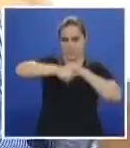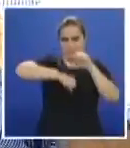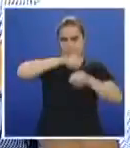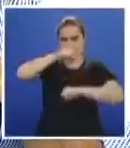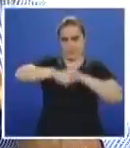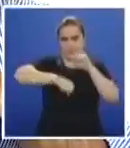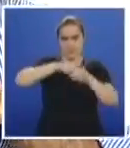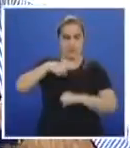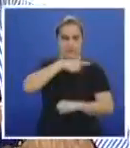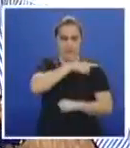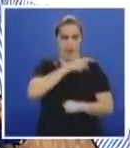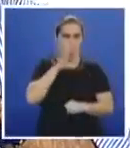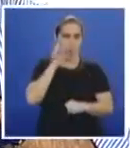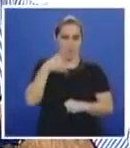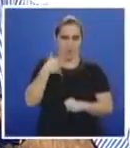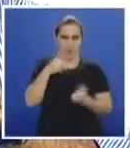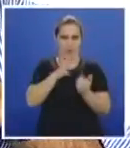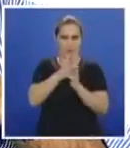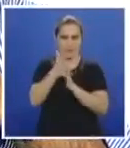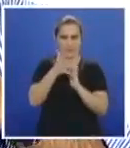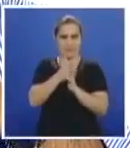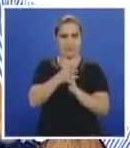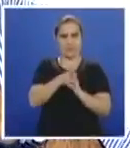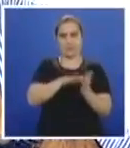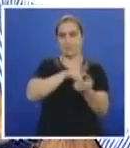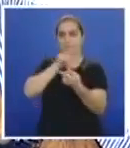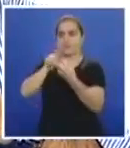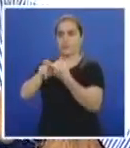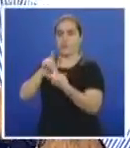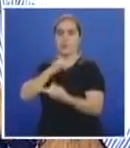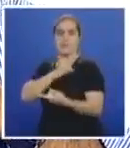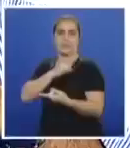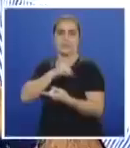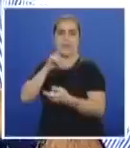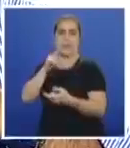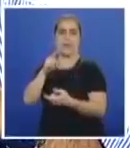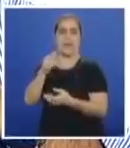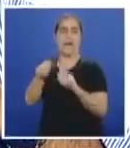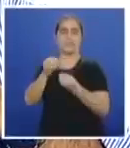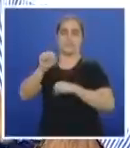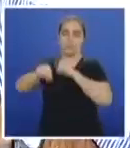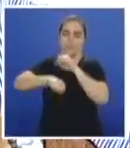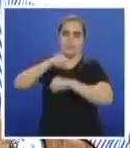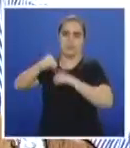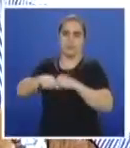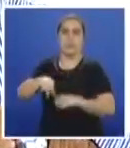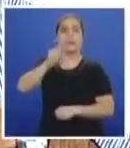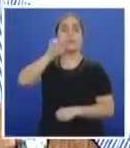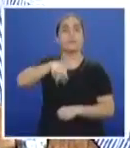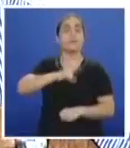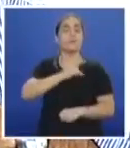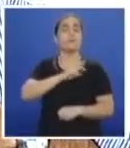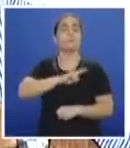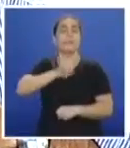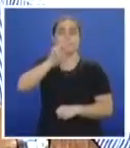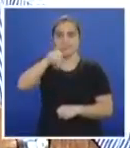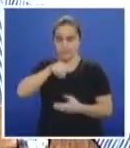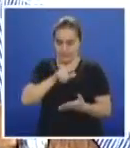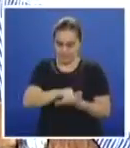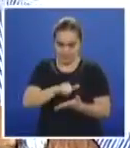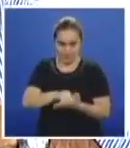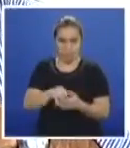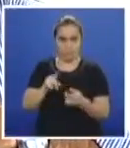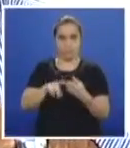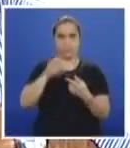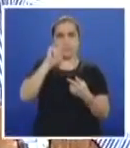lo dice muy bien el compañero, y llegar en bicicleta a la universidad. Pongamos, la Universidad del Valle también está en ese plan, la Universidad del Icesi